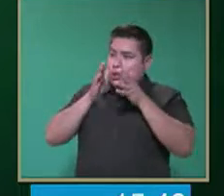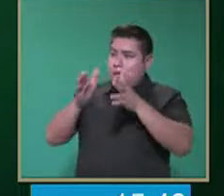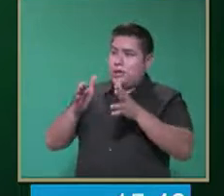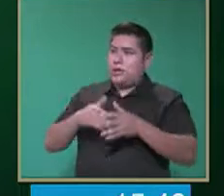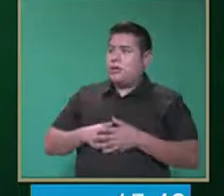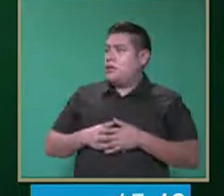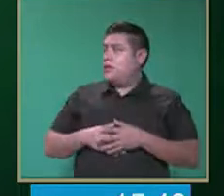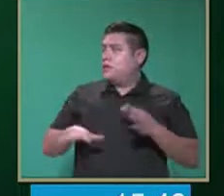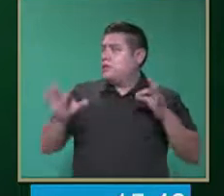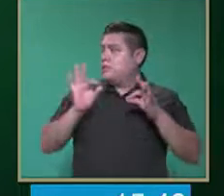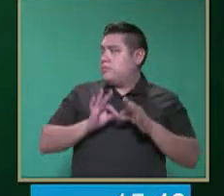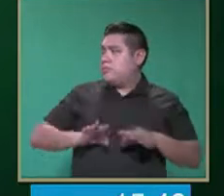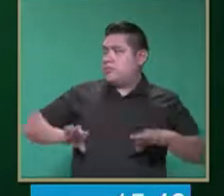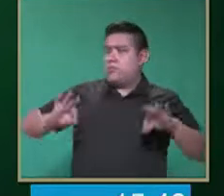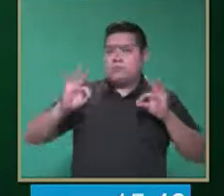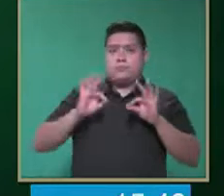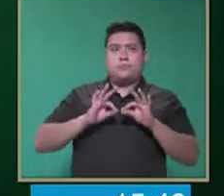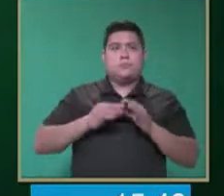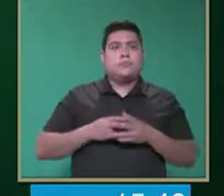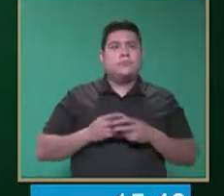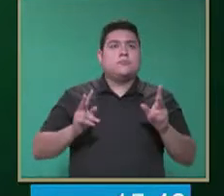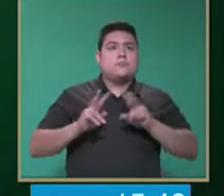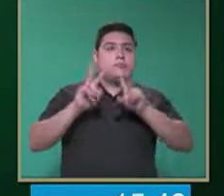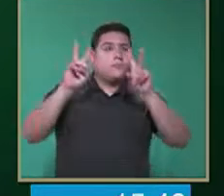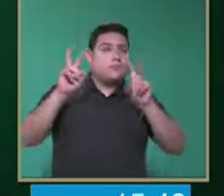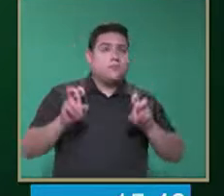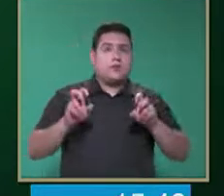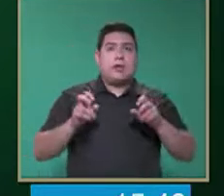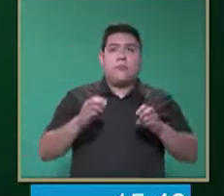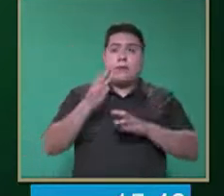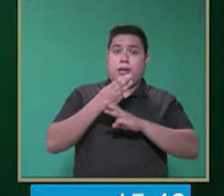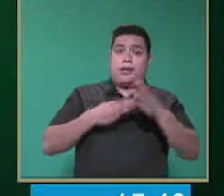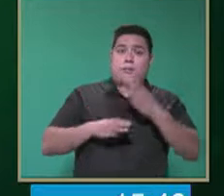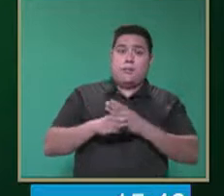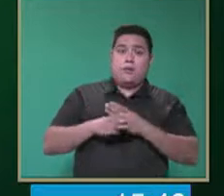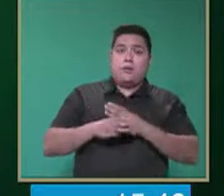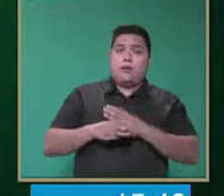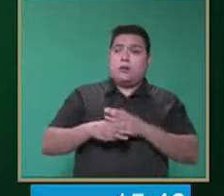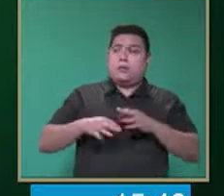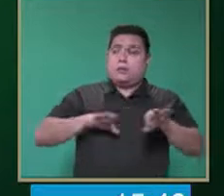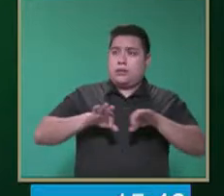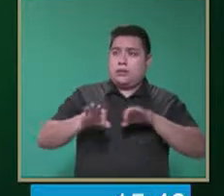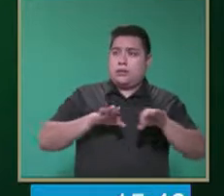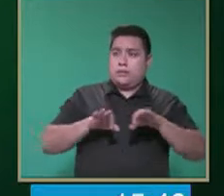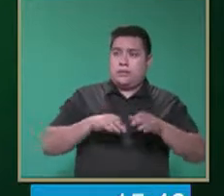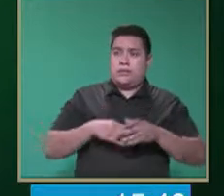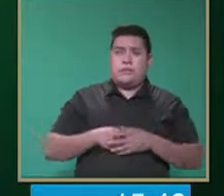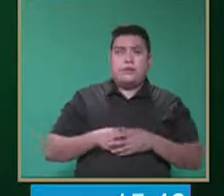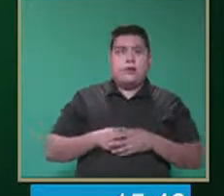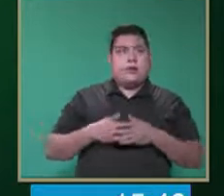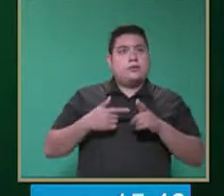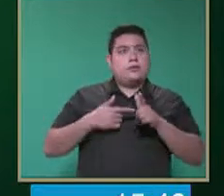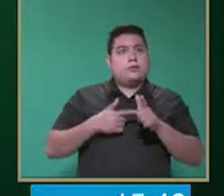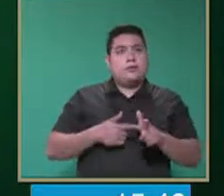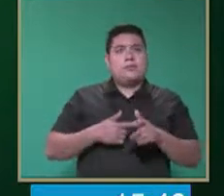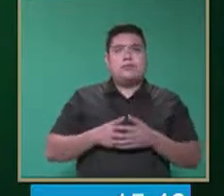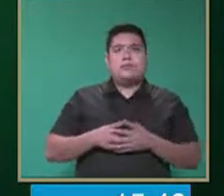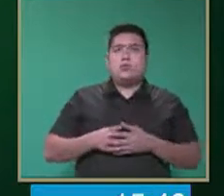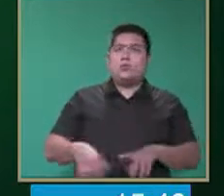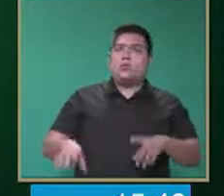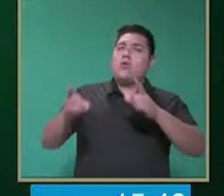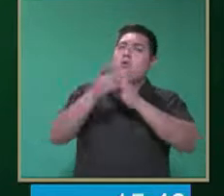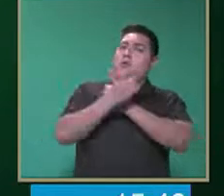debemos de procurar, que sea el tema de la asignatura que estamos trabajando con ellos. Y vamos avanzando también